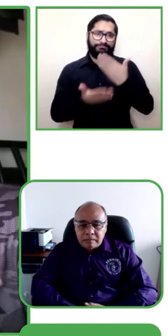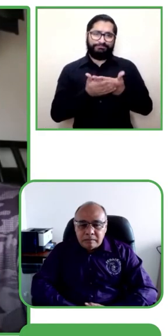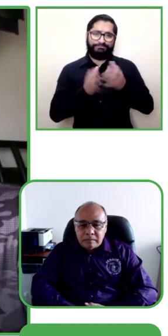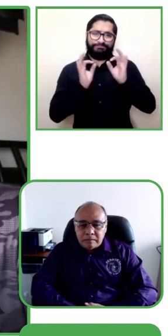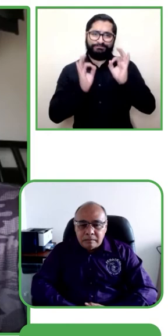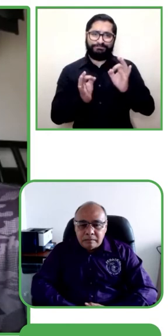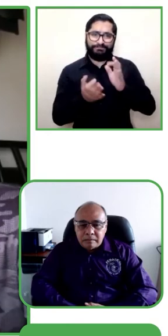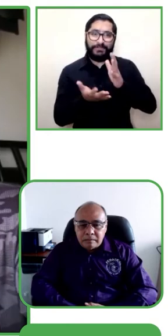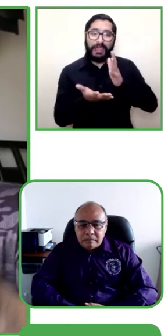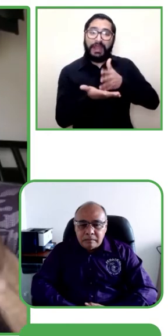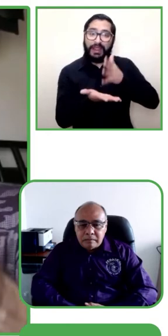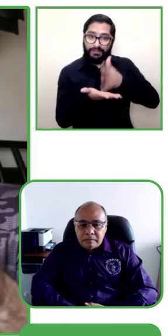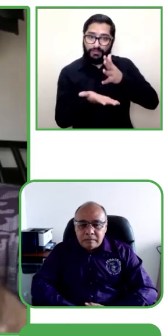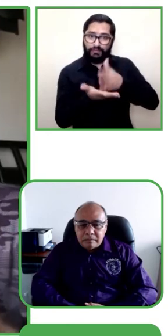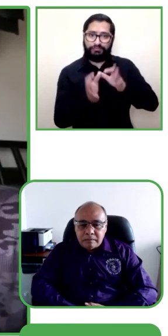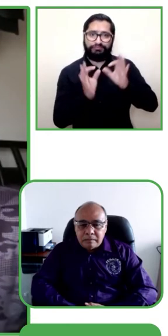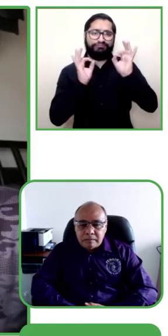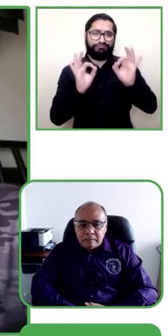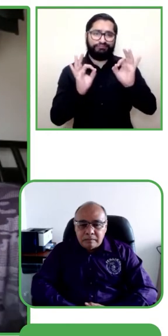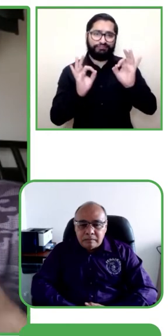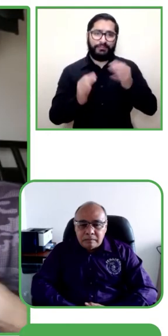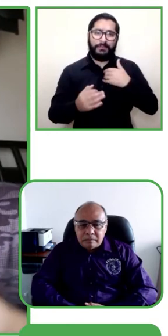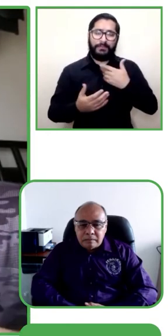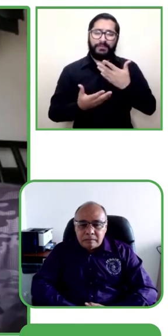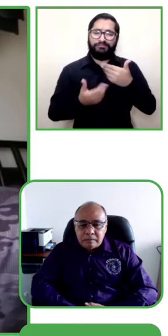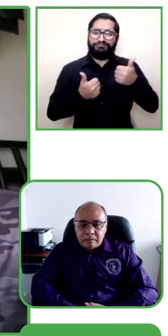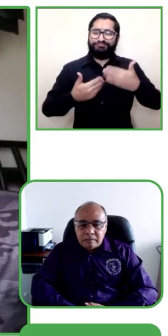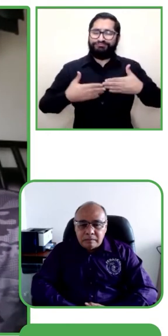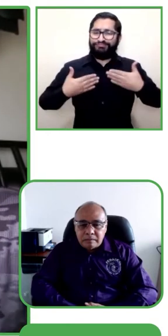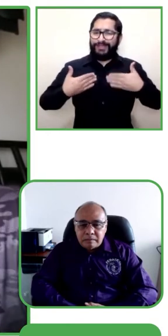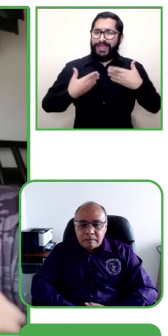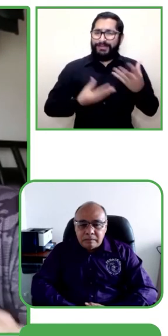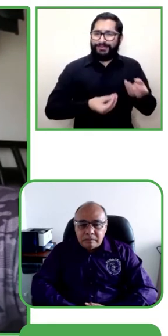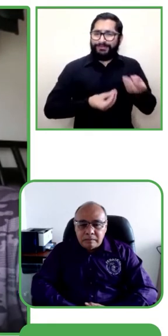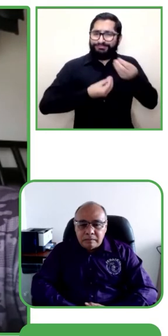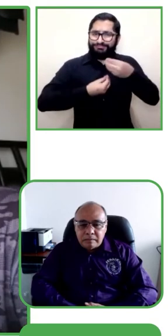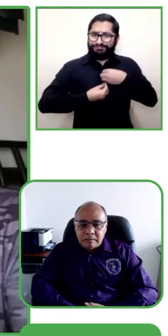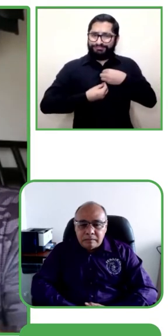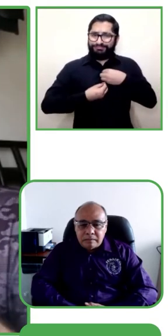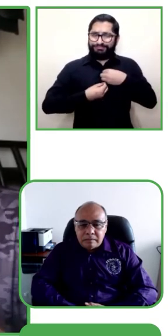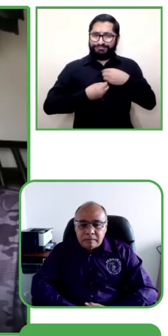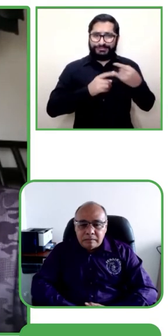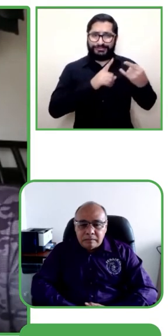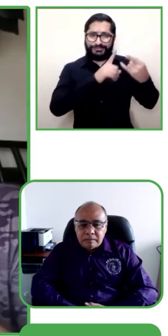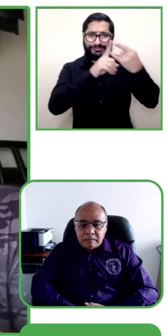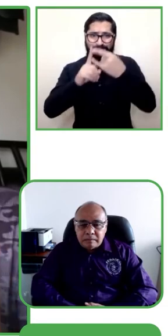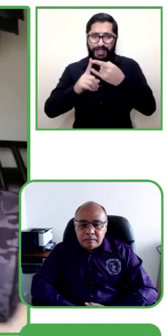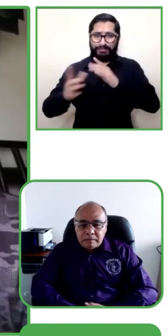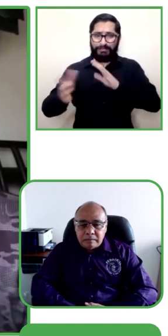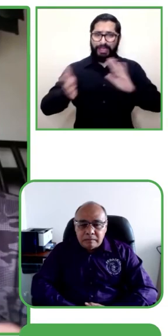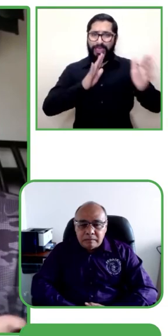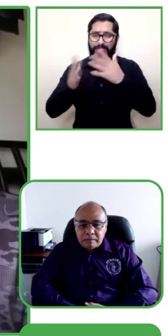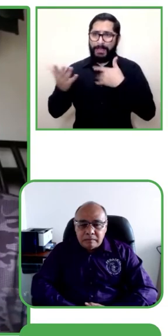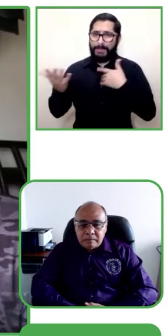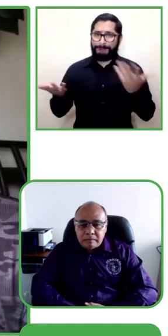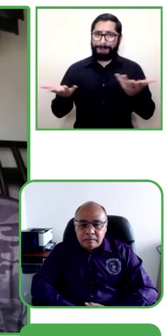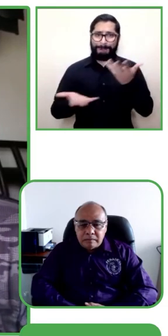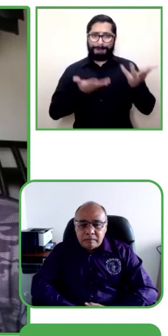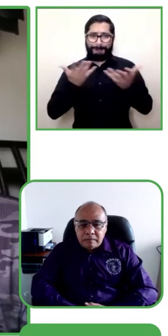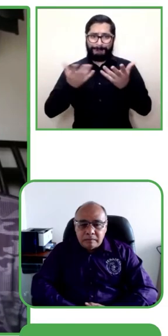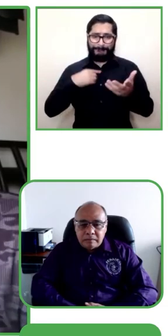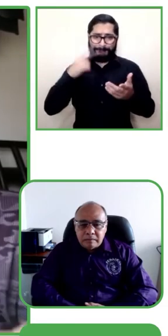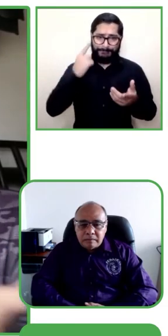Gracias al servicio de interpretación en línea 100, me encuentro mucho más tranquilo porque no tengo que preocuparme por el